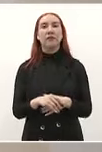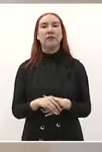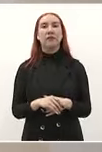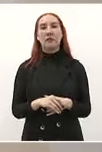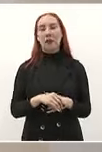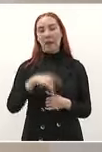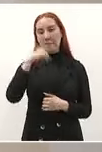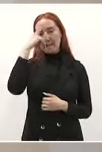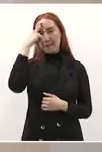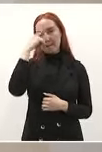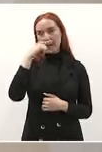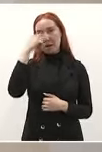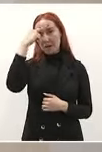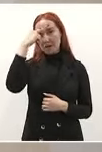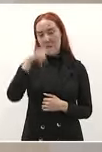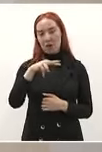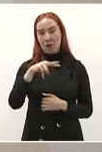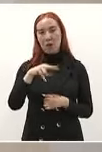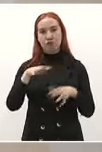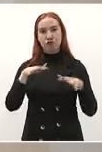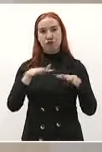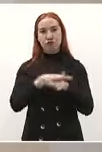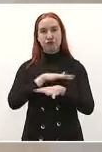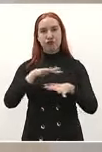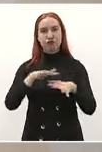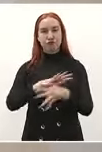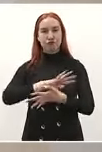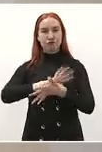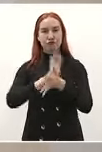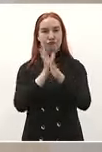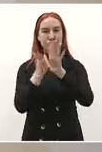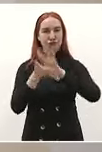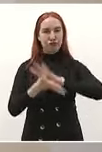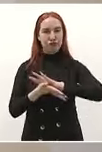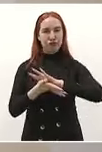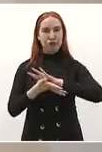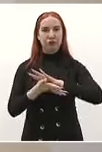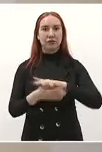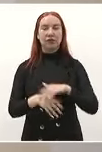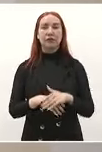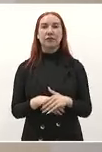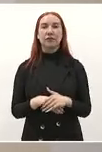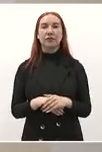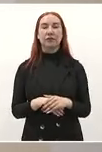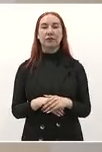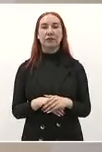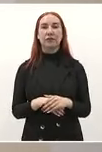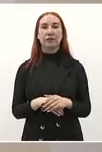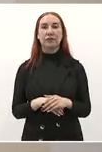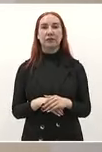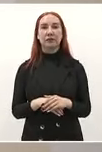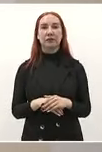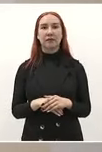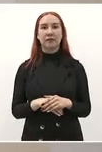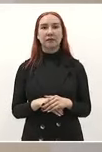transformación que se está llevando a cabo y no es